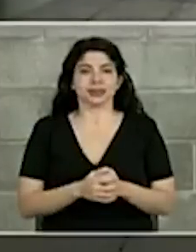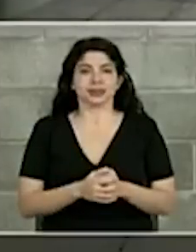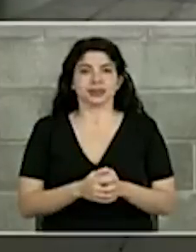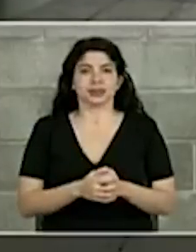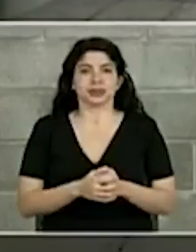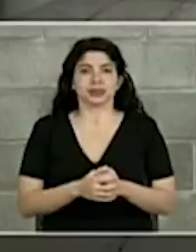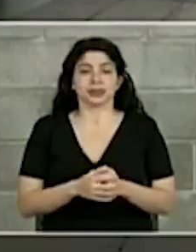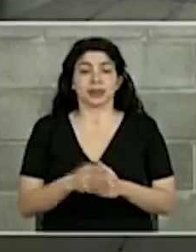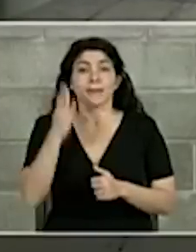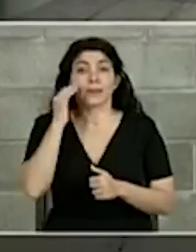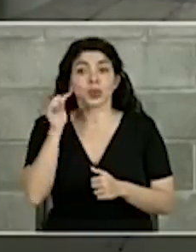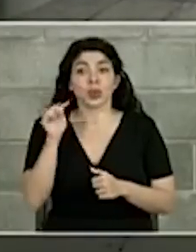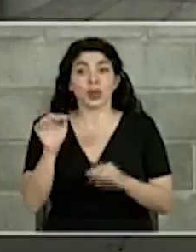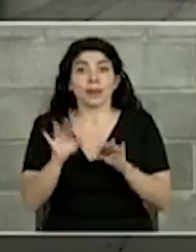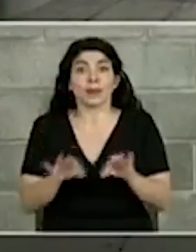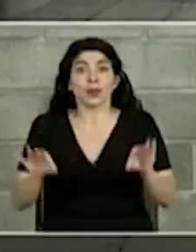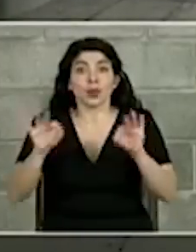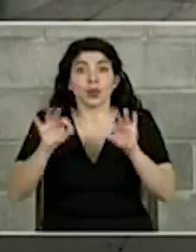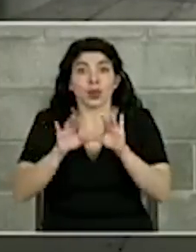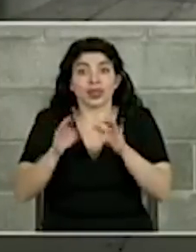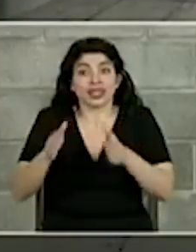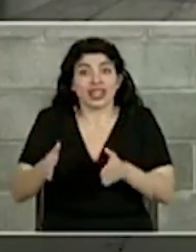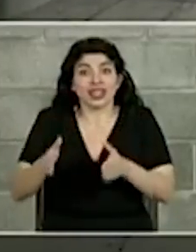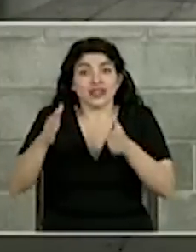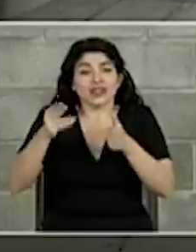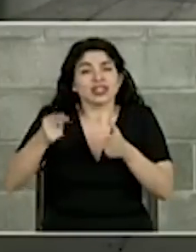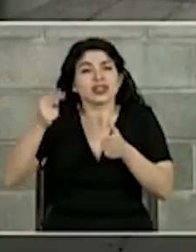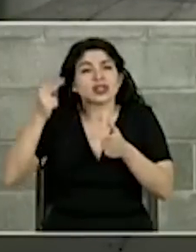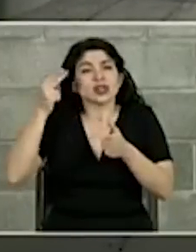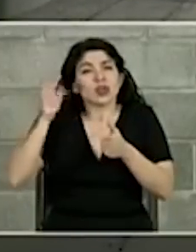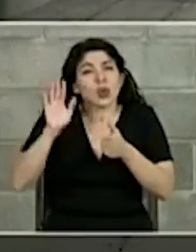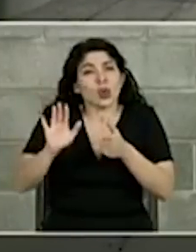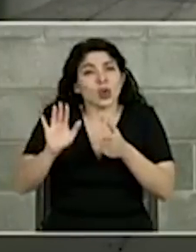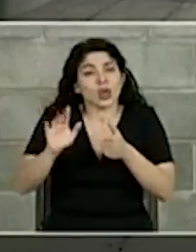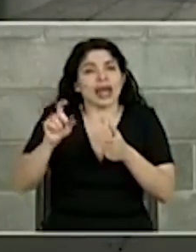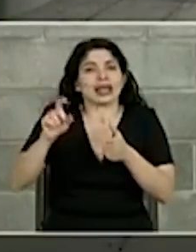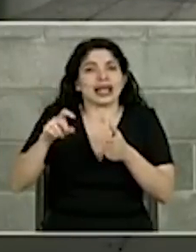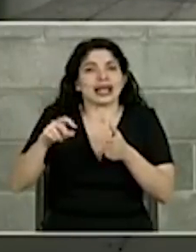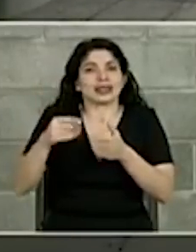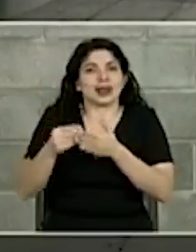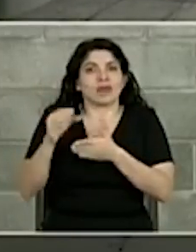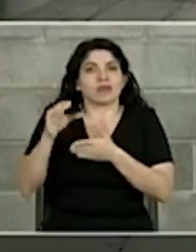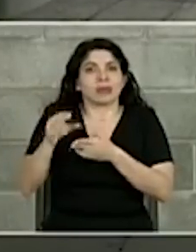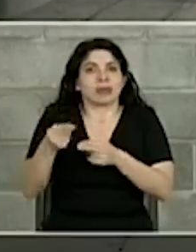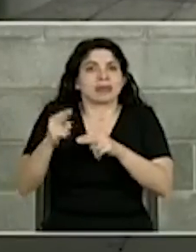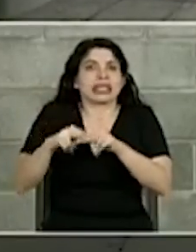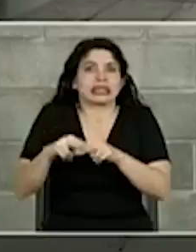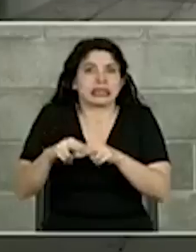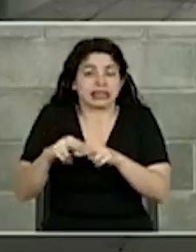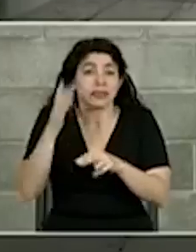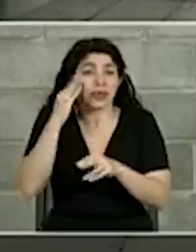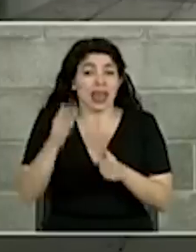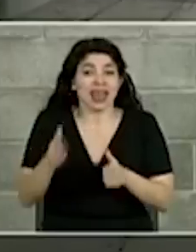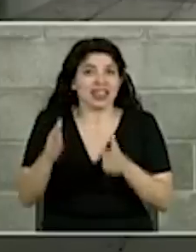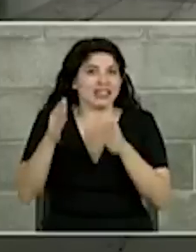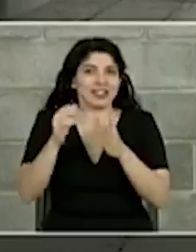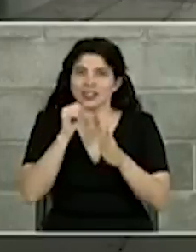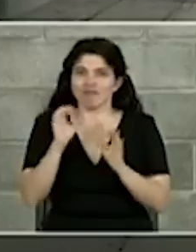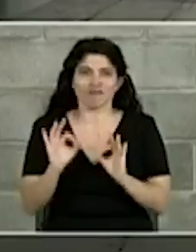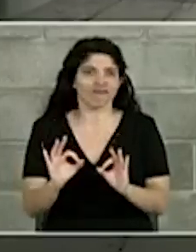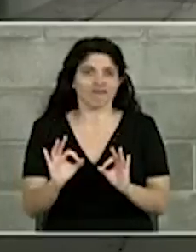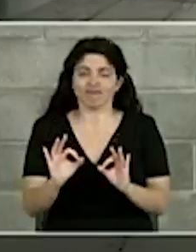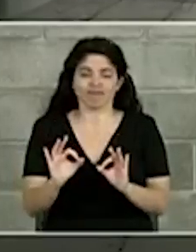por la importancia del edificio, histórico, emblemática, se requiere una inversión superior, porque el edificio no está bien.